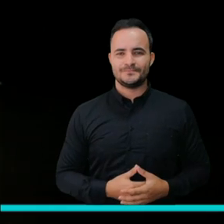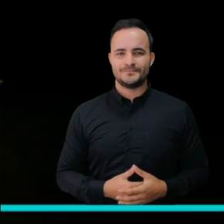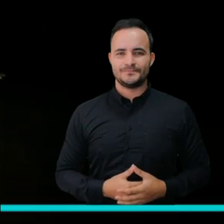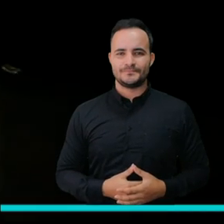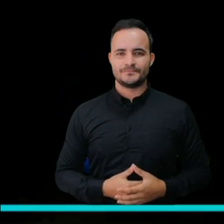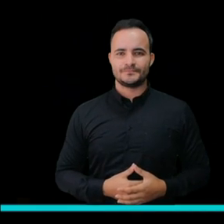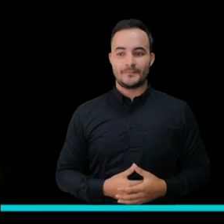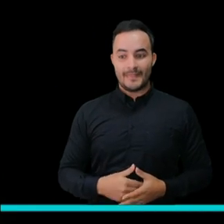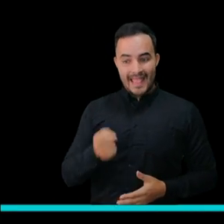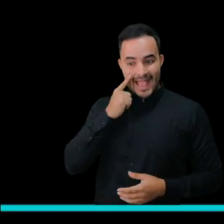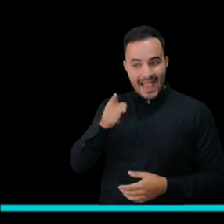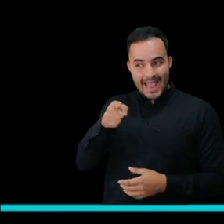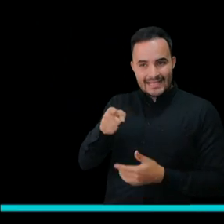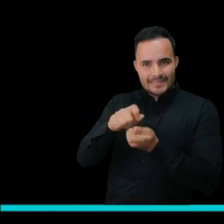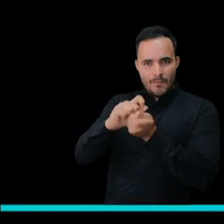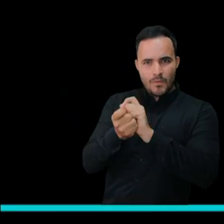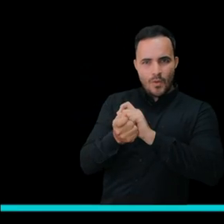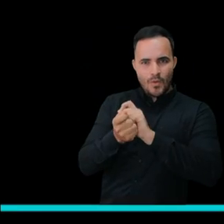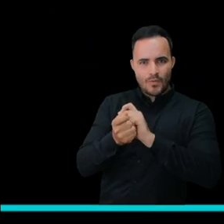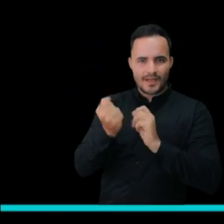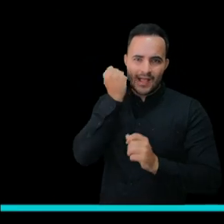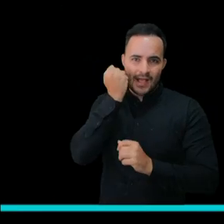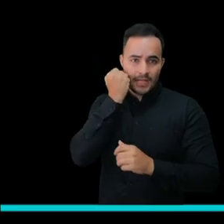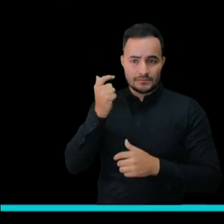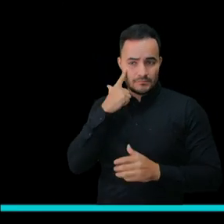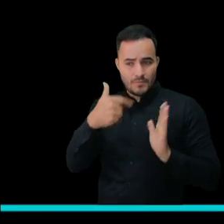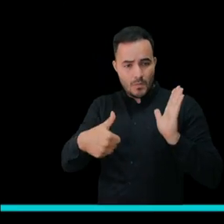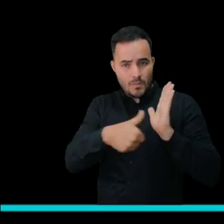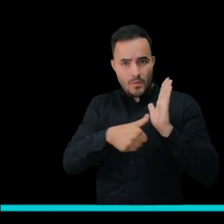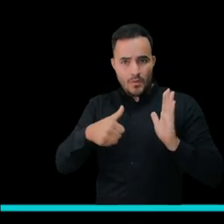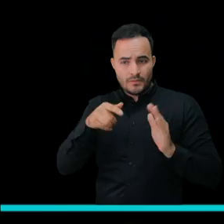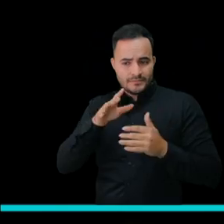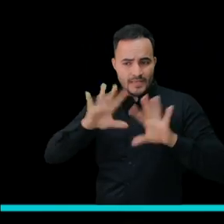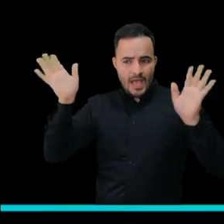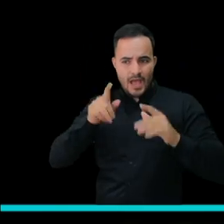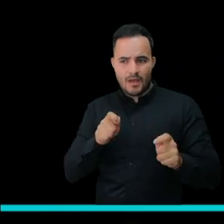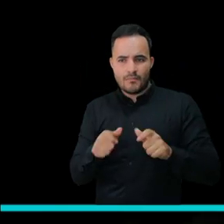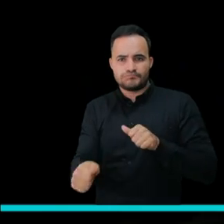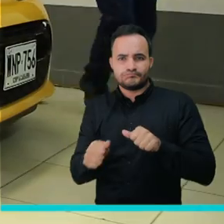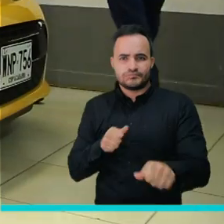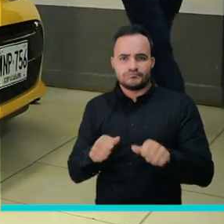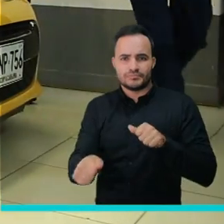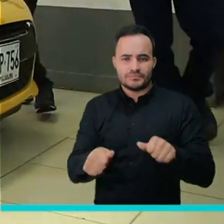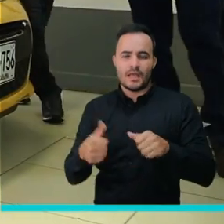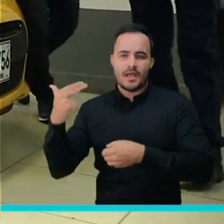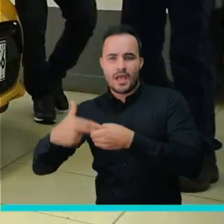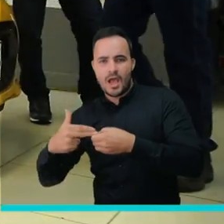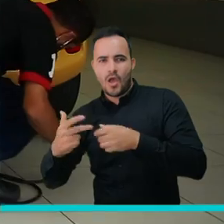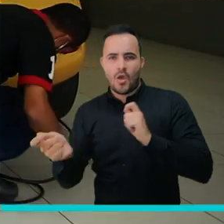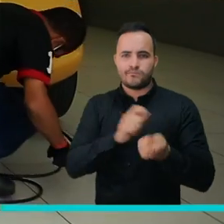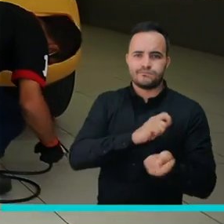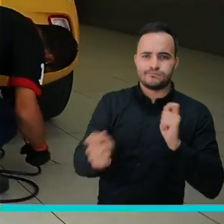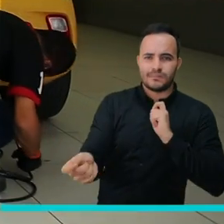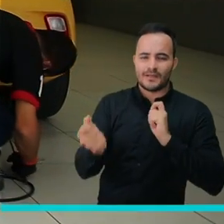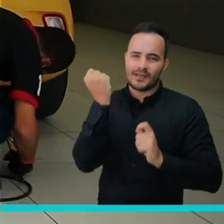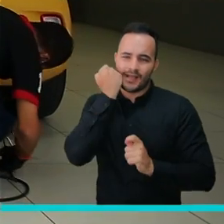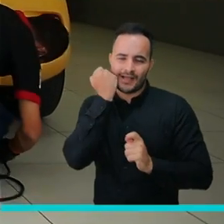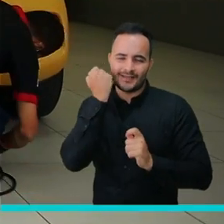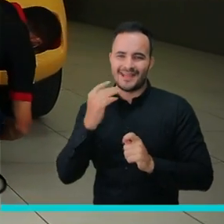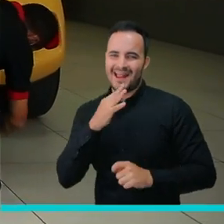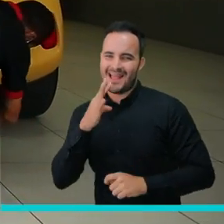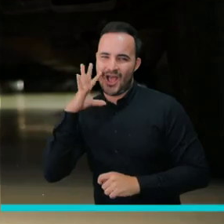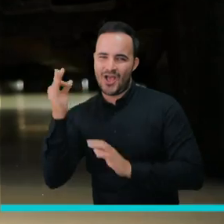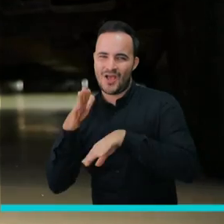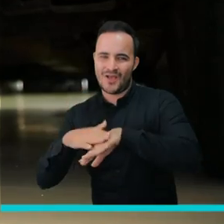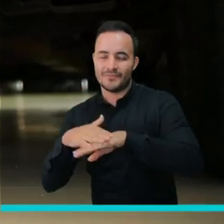Este es el suichecito del gas y con solo pulsar el botón va a cambiar a gasolina. Y se